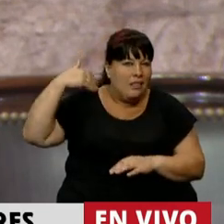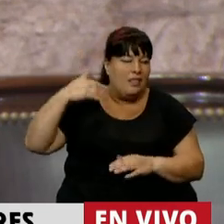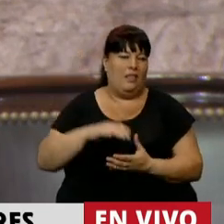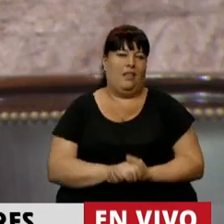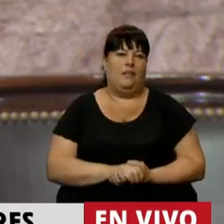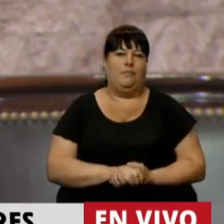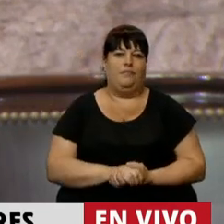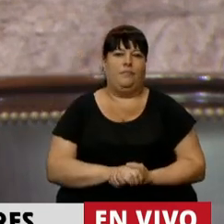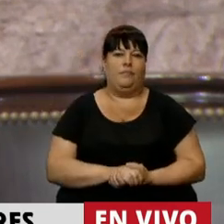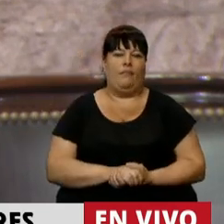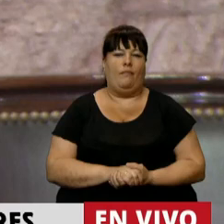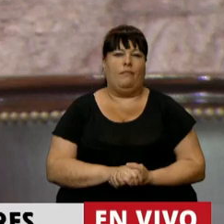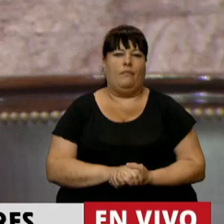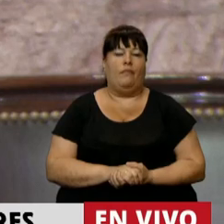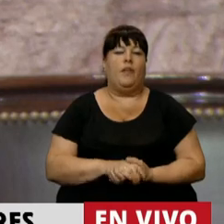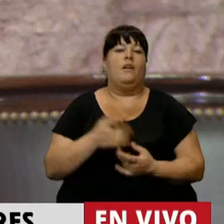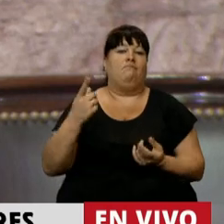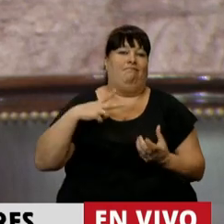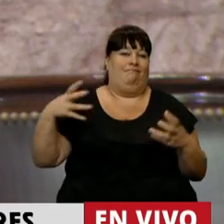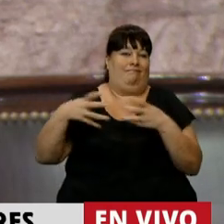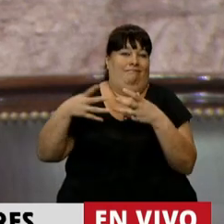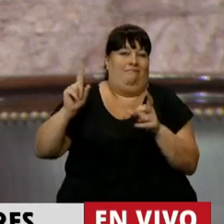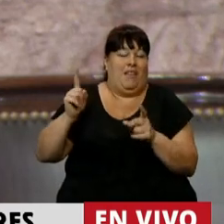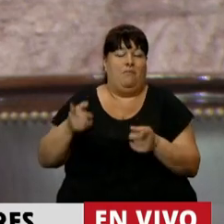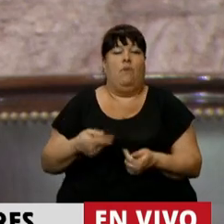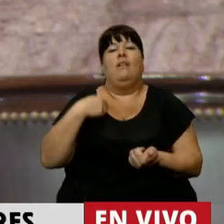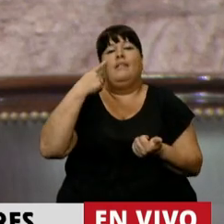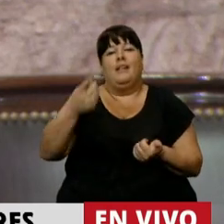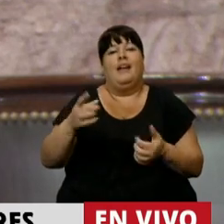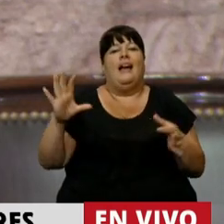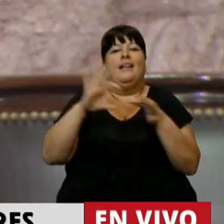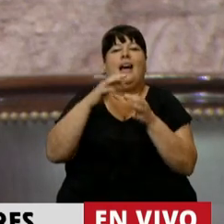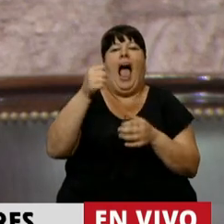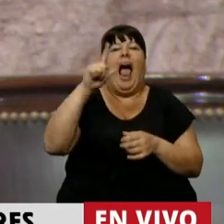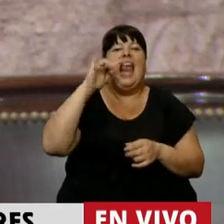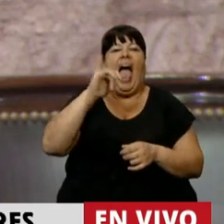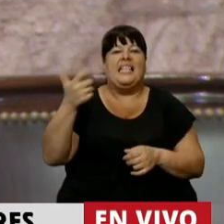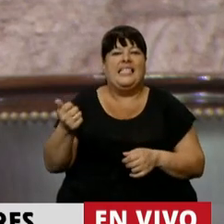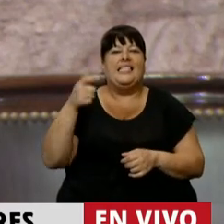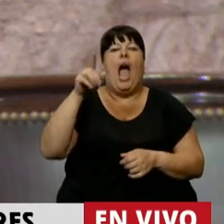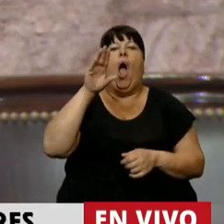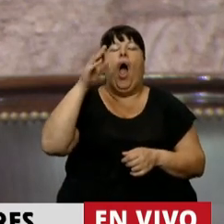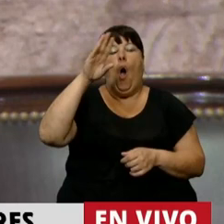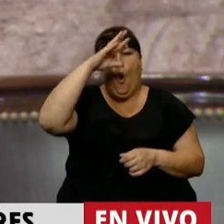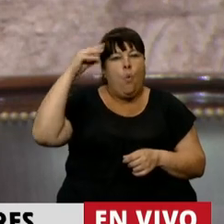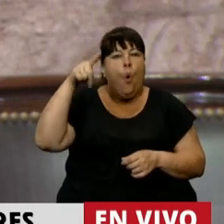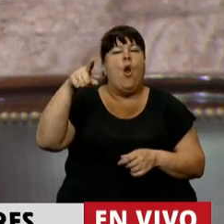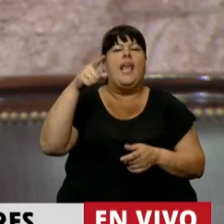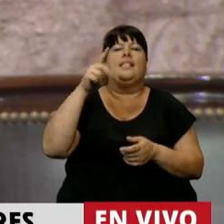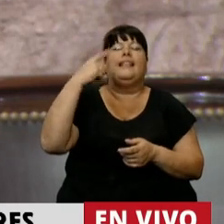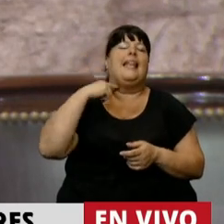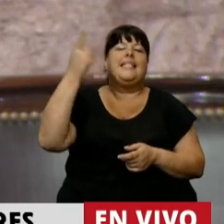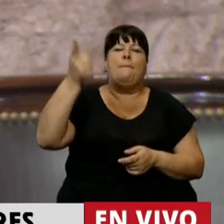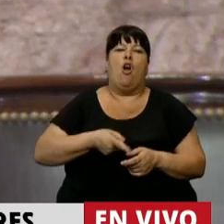bajo el neoliberalismo, lo vimos con la Alianza cuando Patricia Ullrich le rebajó el 13